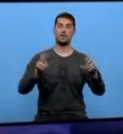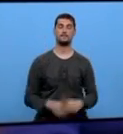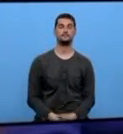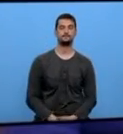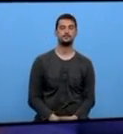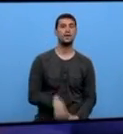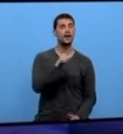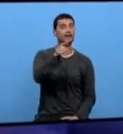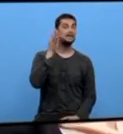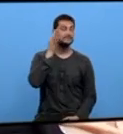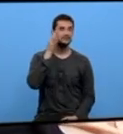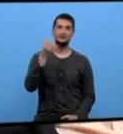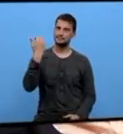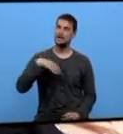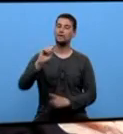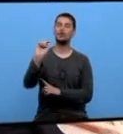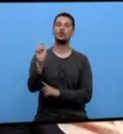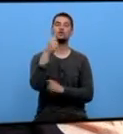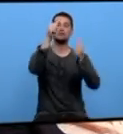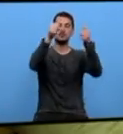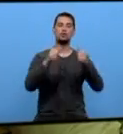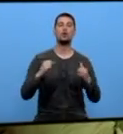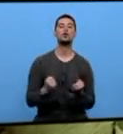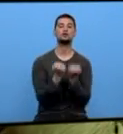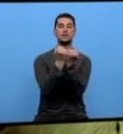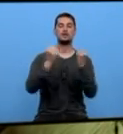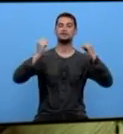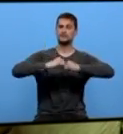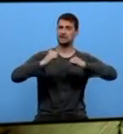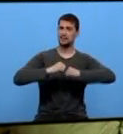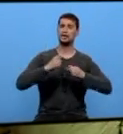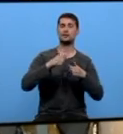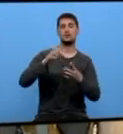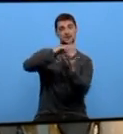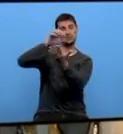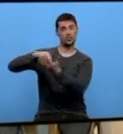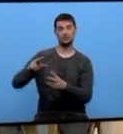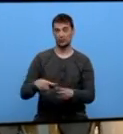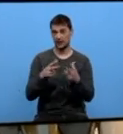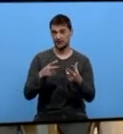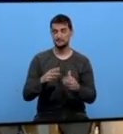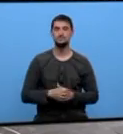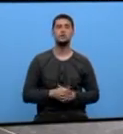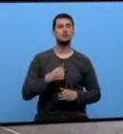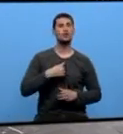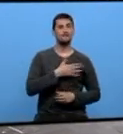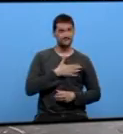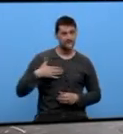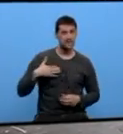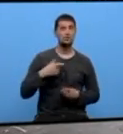Estas mariñas acaban de ter o título de auxiliar en xeriatría en institucións sociais. Quería o certificado de